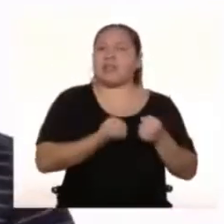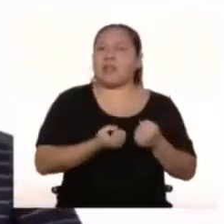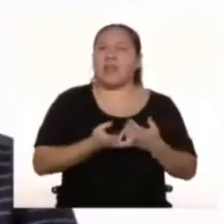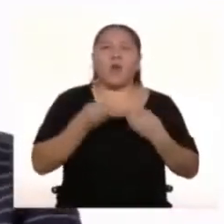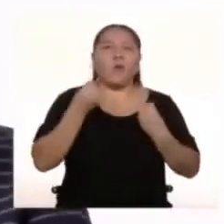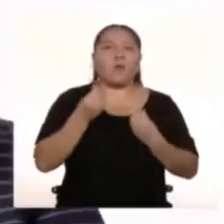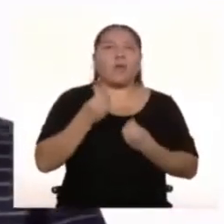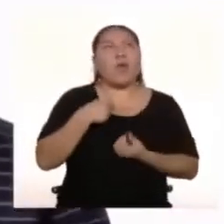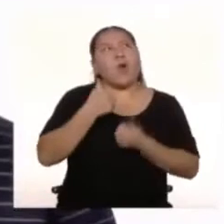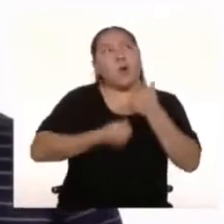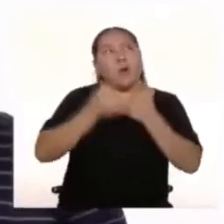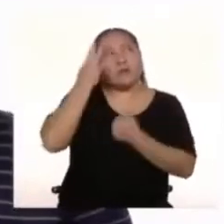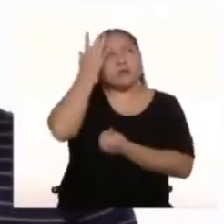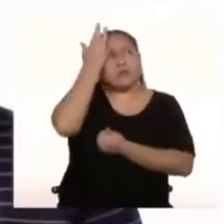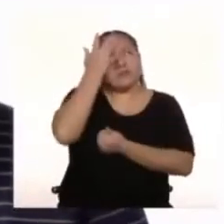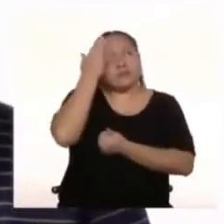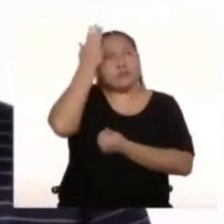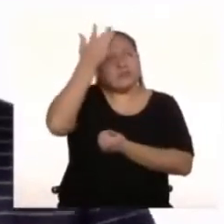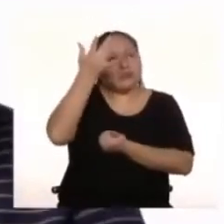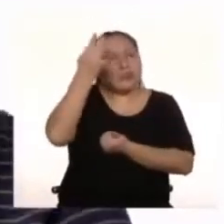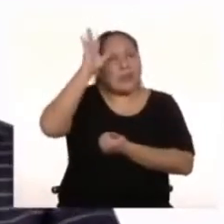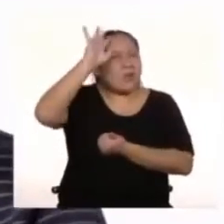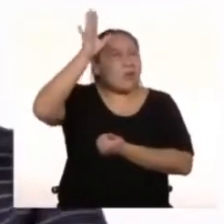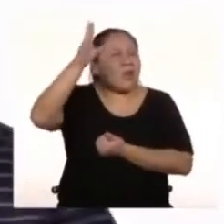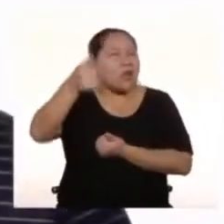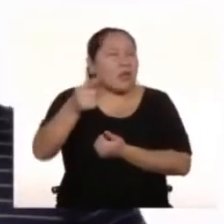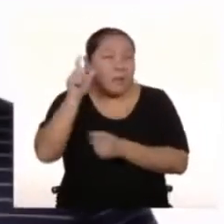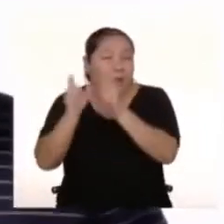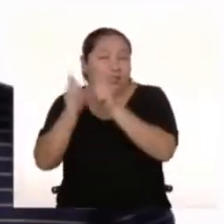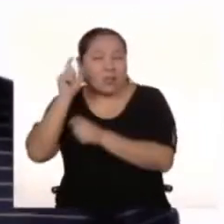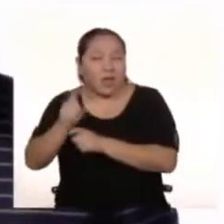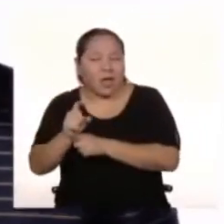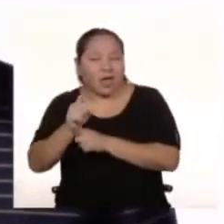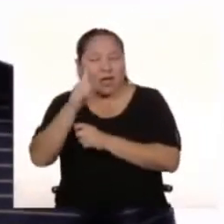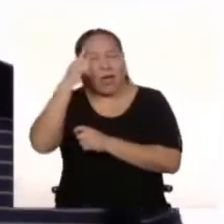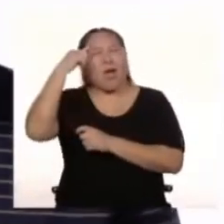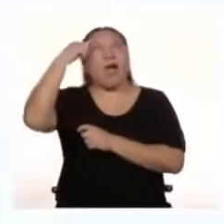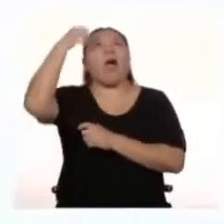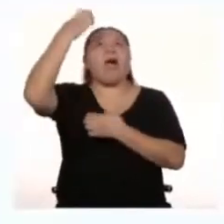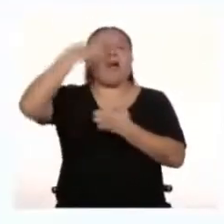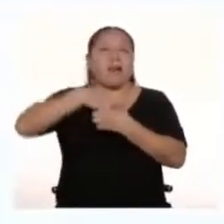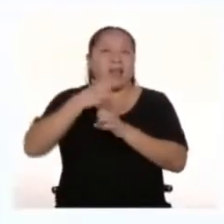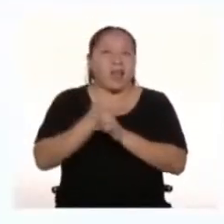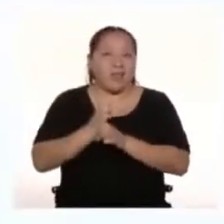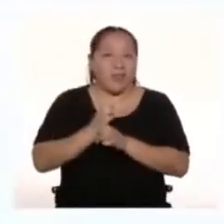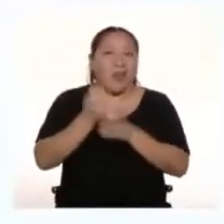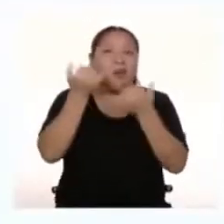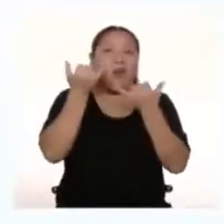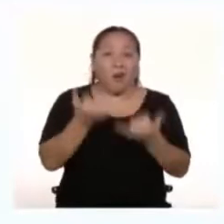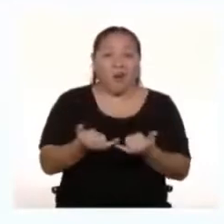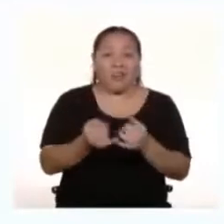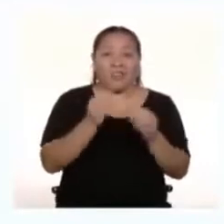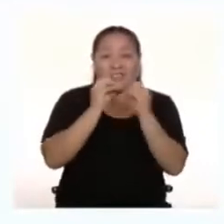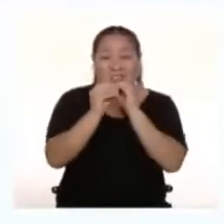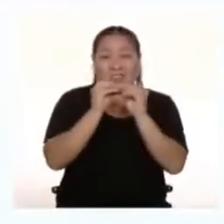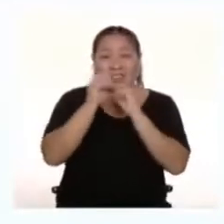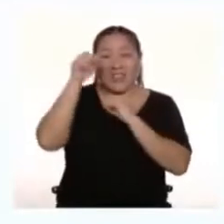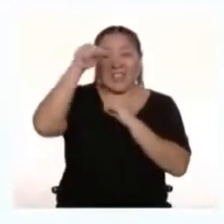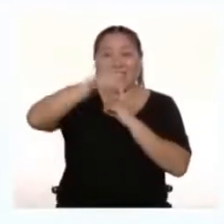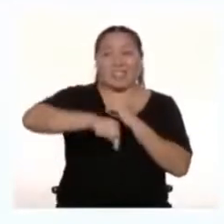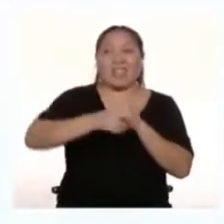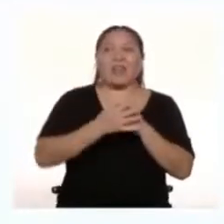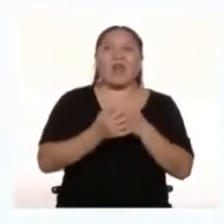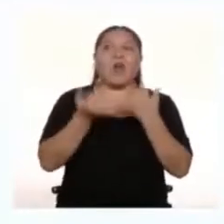qué se inspiraron las personas que los diseñaron? Hoy resolveremos esas preguntas De la mano de nuestros amigos del programa